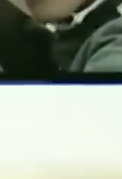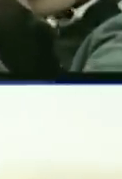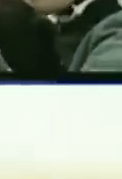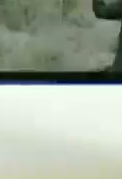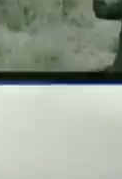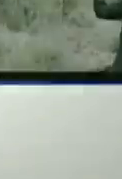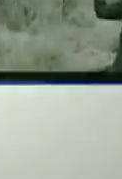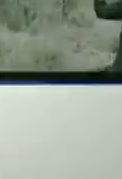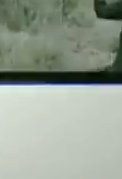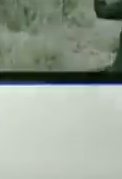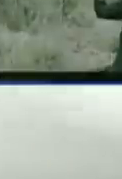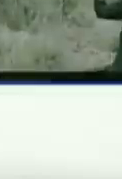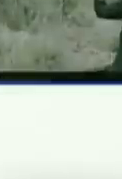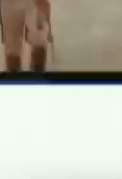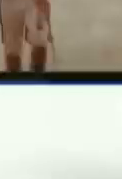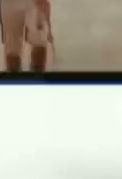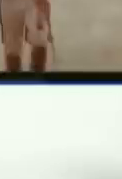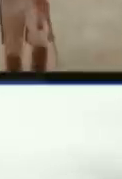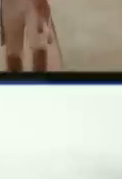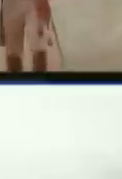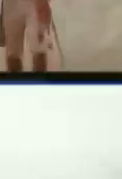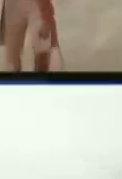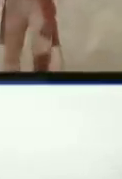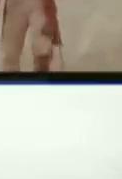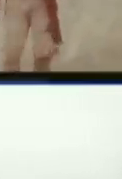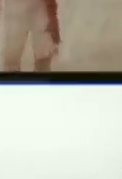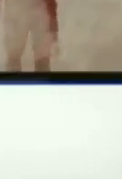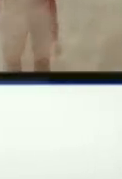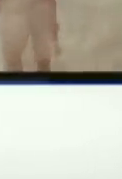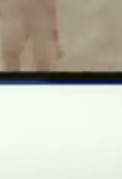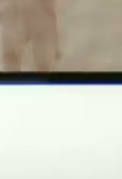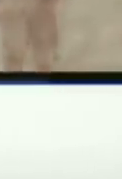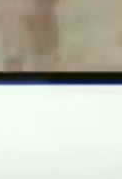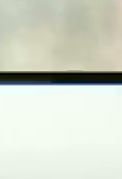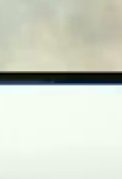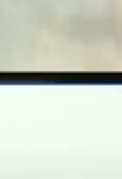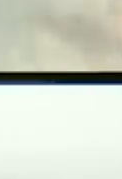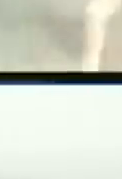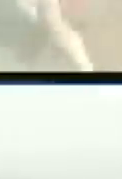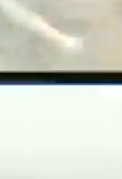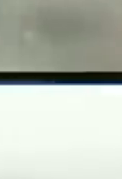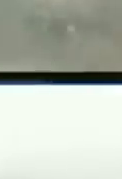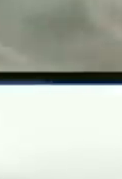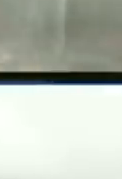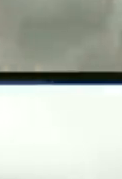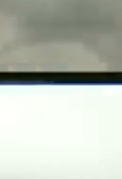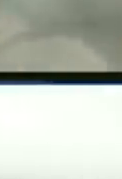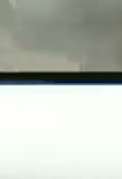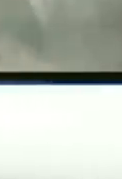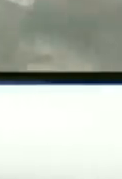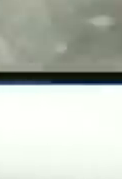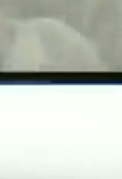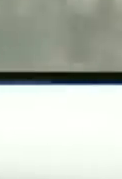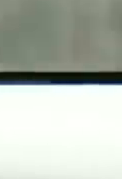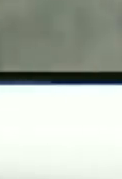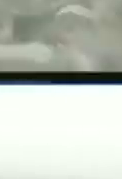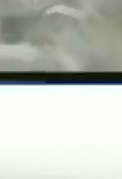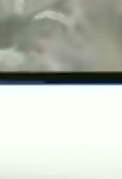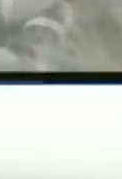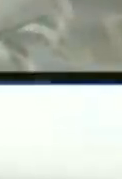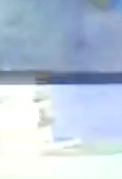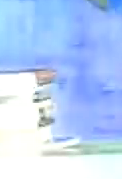redes sociales y todas las puertas de premios internacionales estoy seguro porque se ha hecho con amor